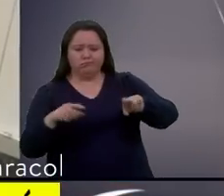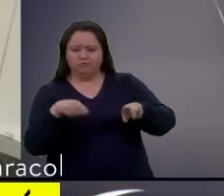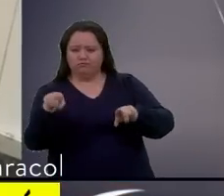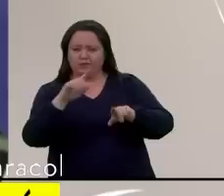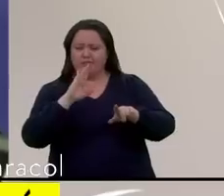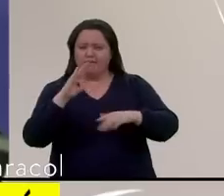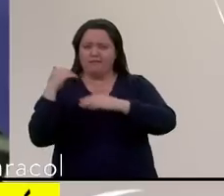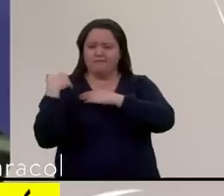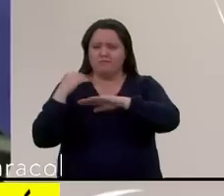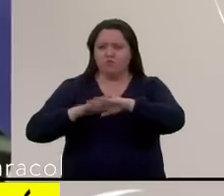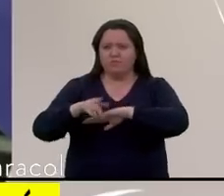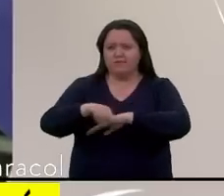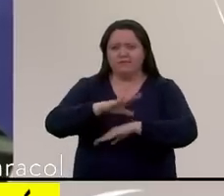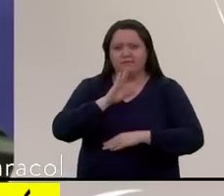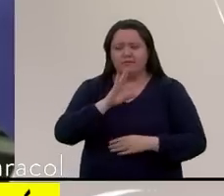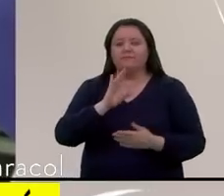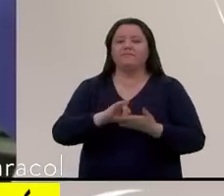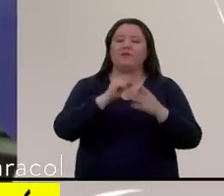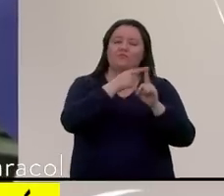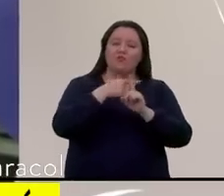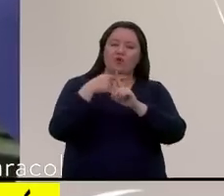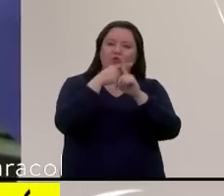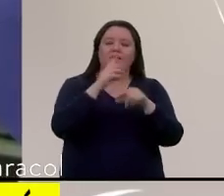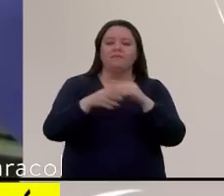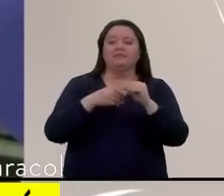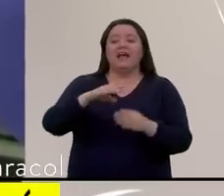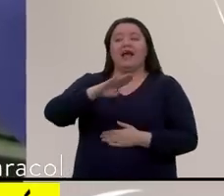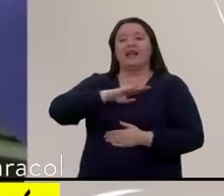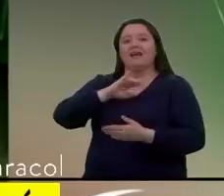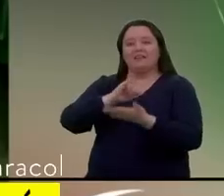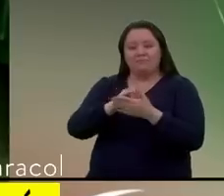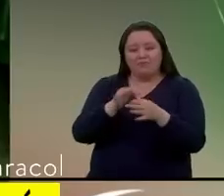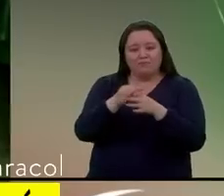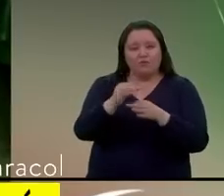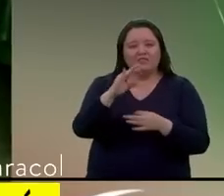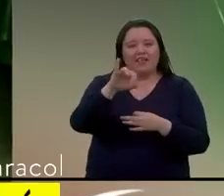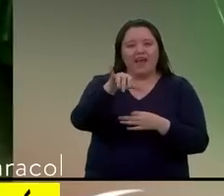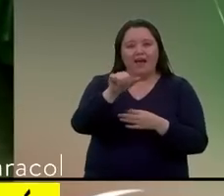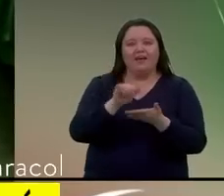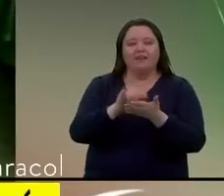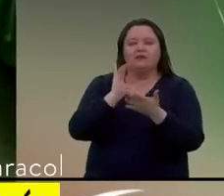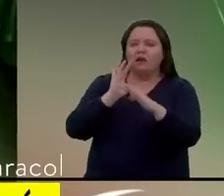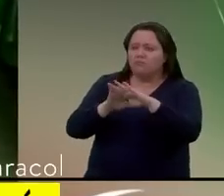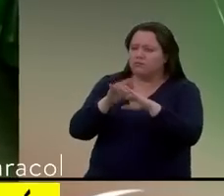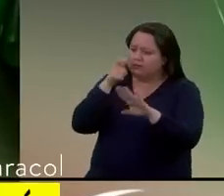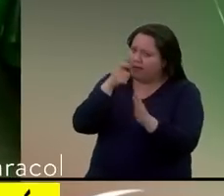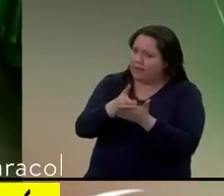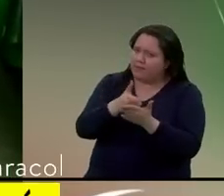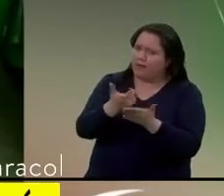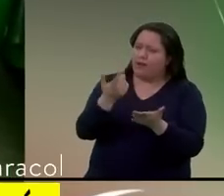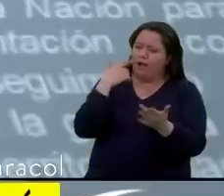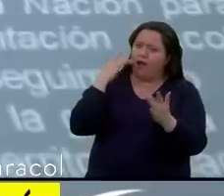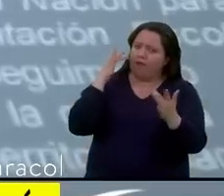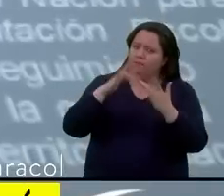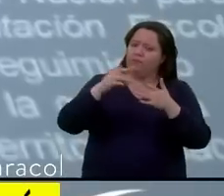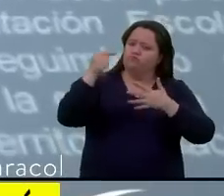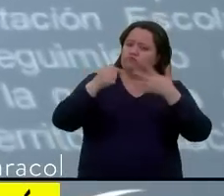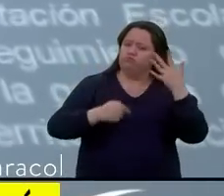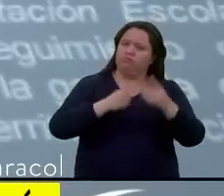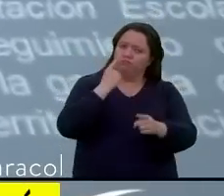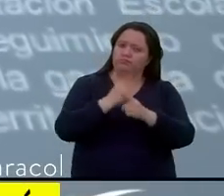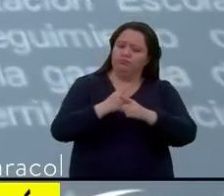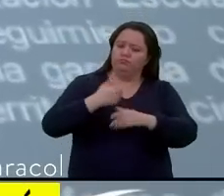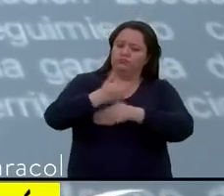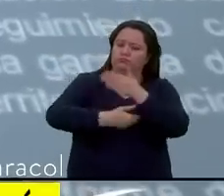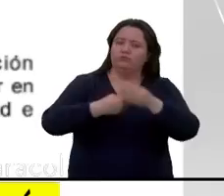a los responsables. La Procuraduría también pidió al alcalde de la Ceja hacer seguimiento para que se cumplan las condiciones adecuadas para el